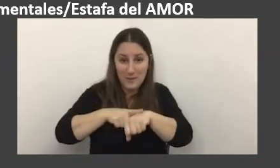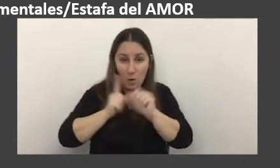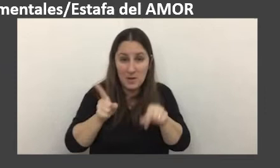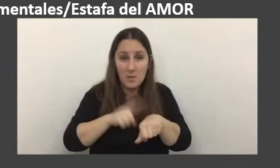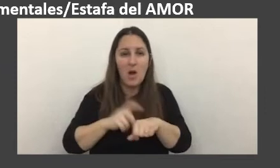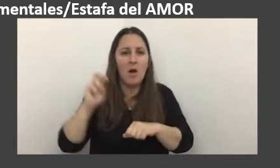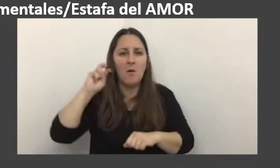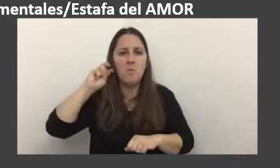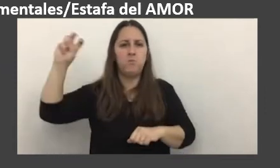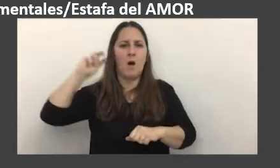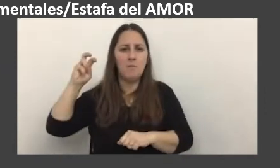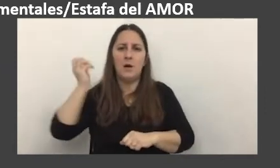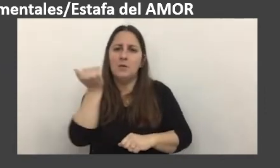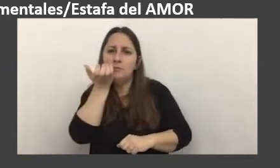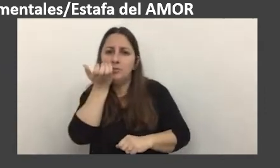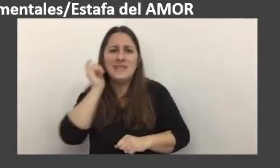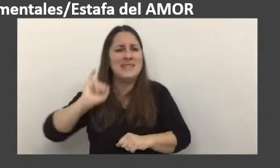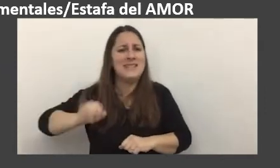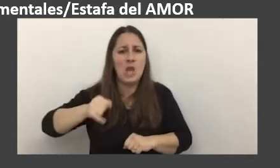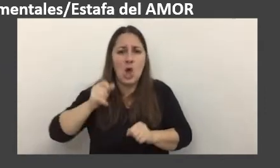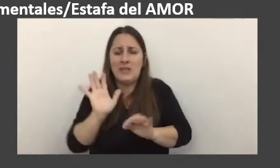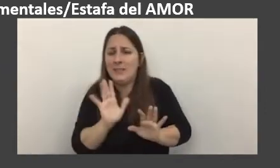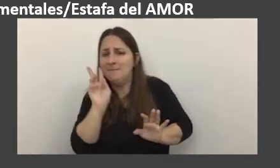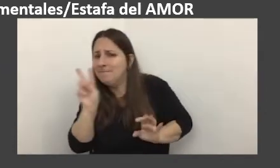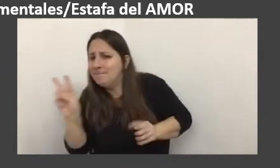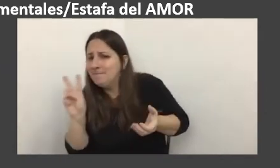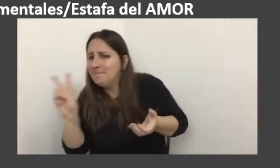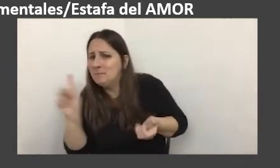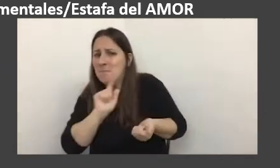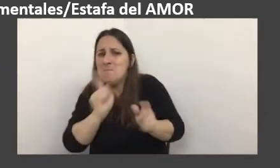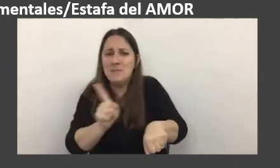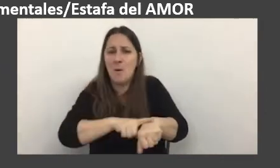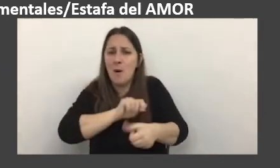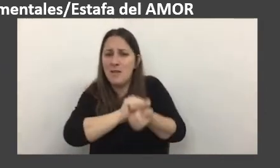escucha una notificación de audio no puede evitar mirarlo una vez por lo menos